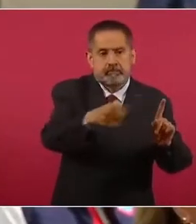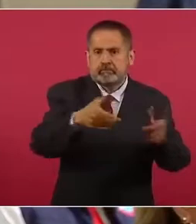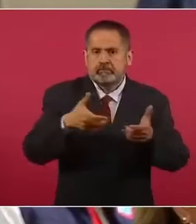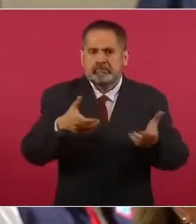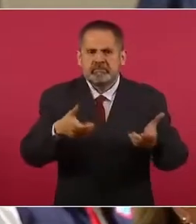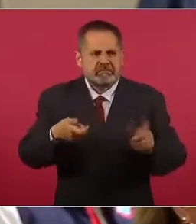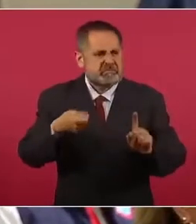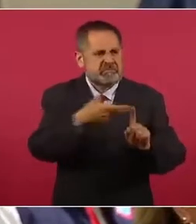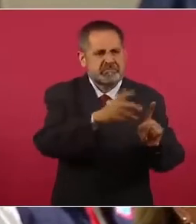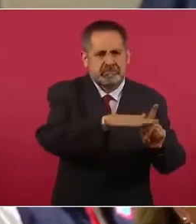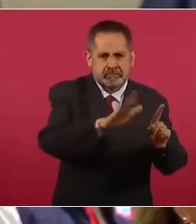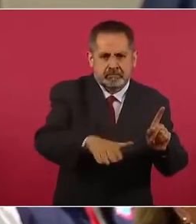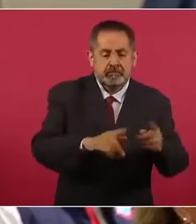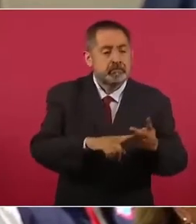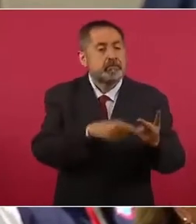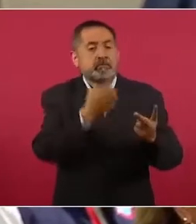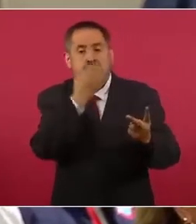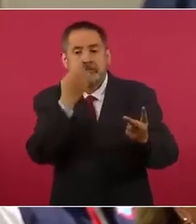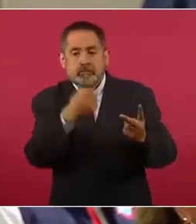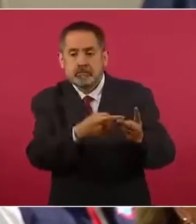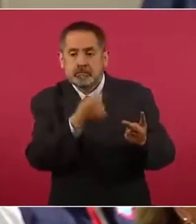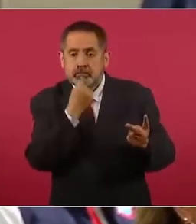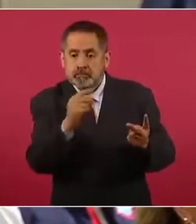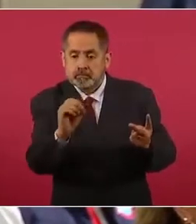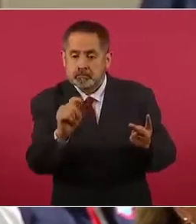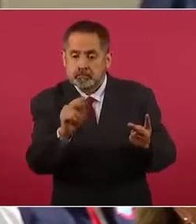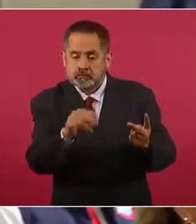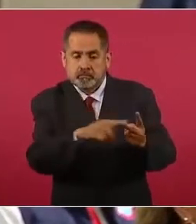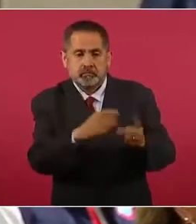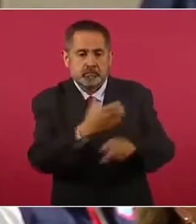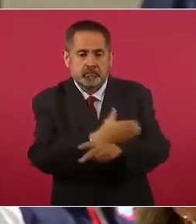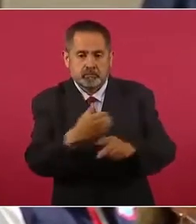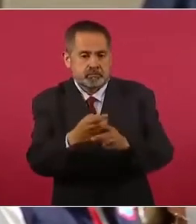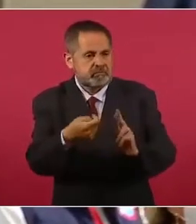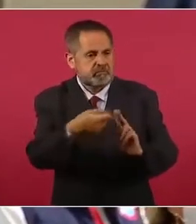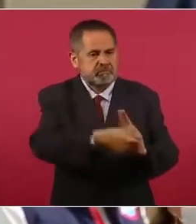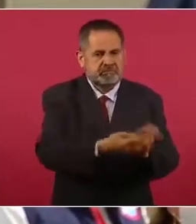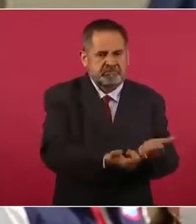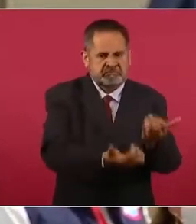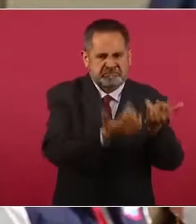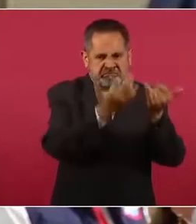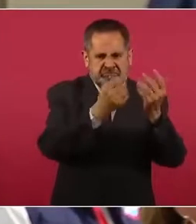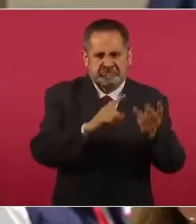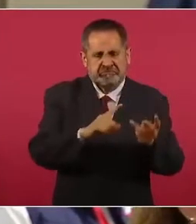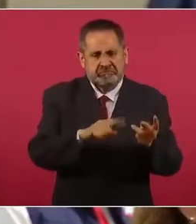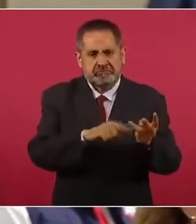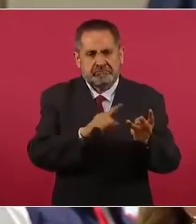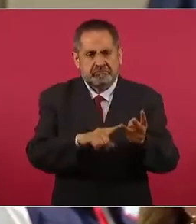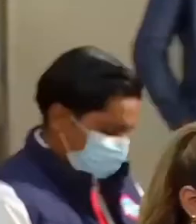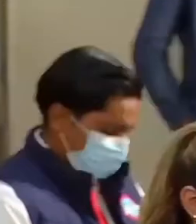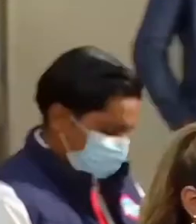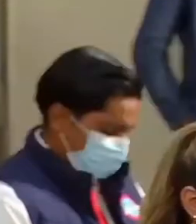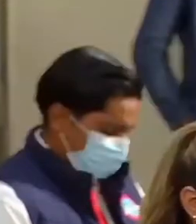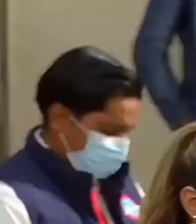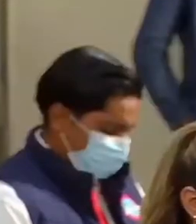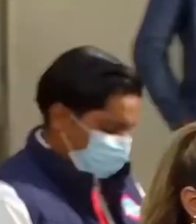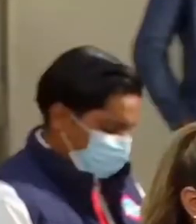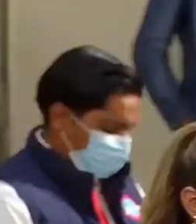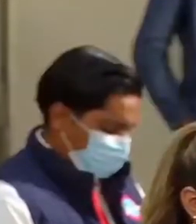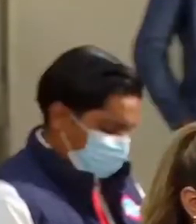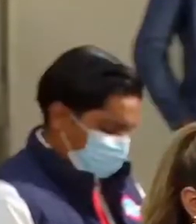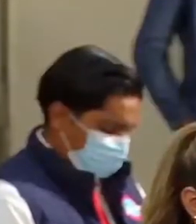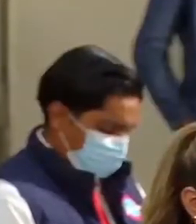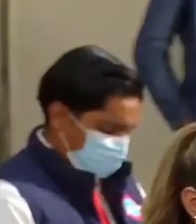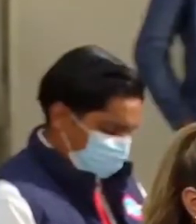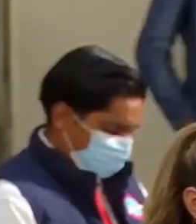pública, en una escuela pública un niño otomí, que igual sus compañeritos le prendieron fuego. Entonces, la pregunta encaminada en